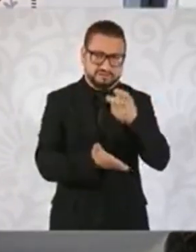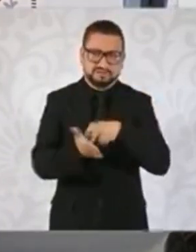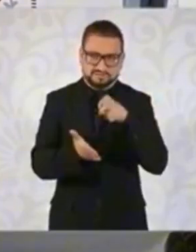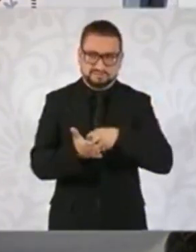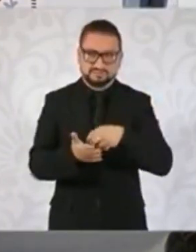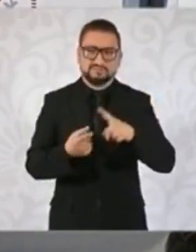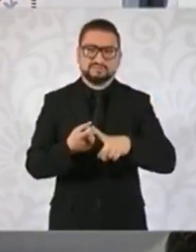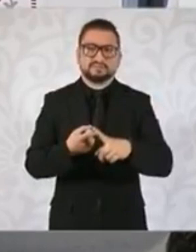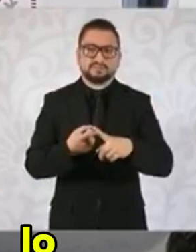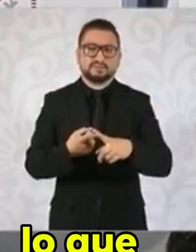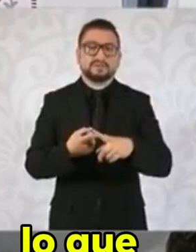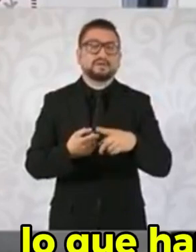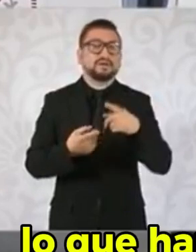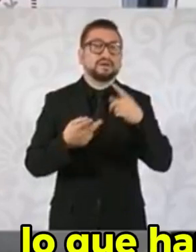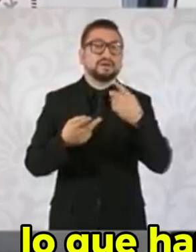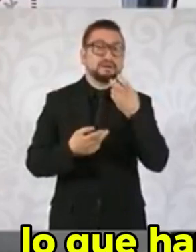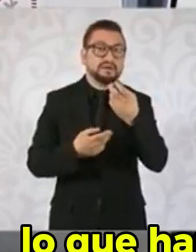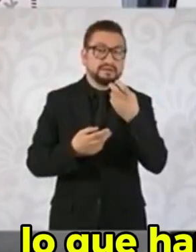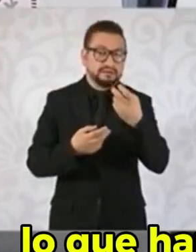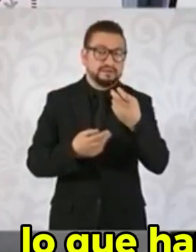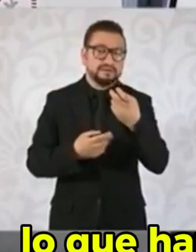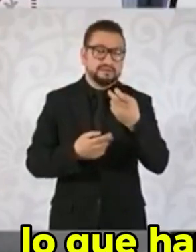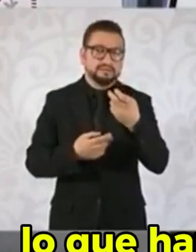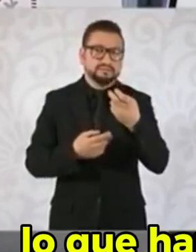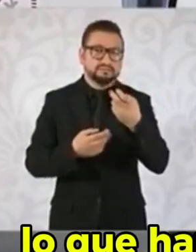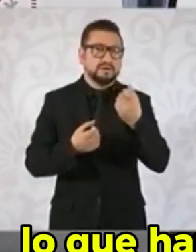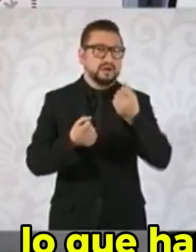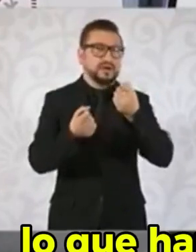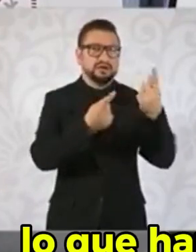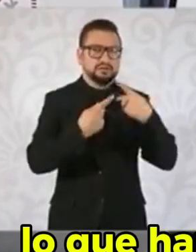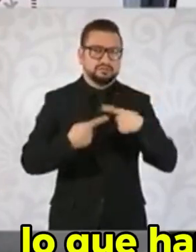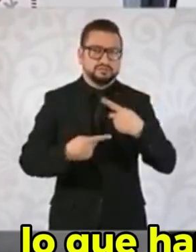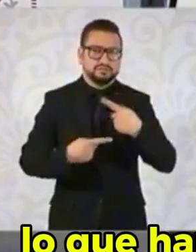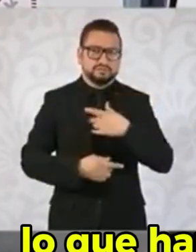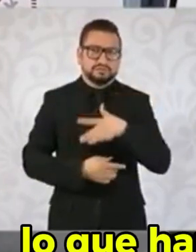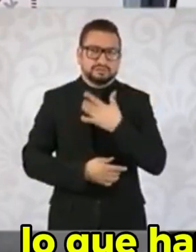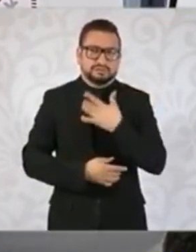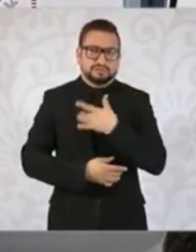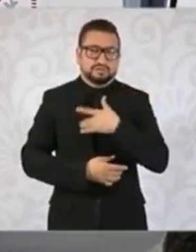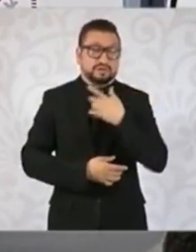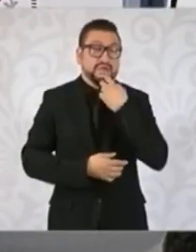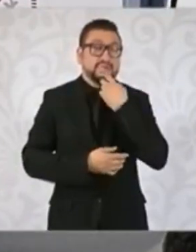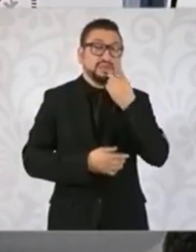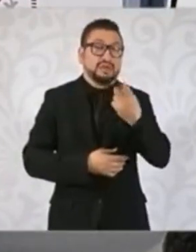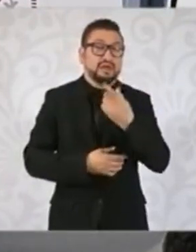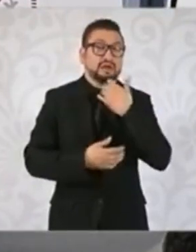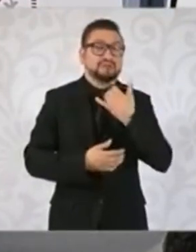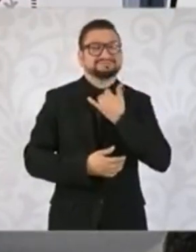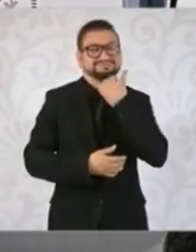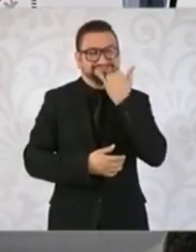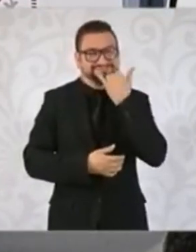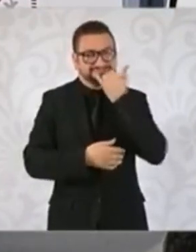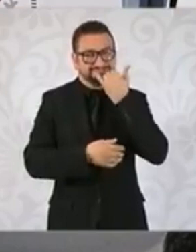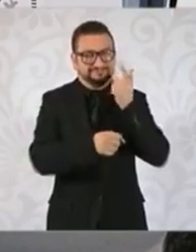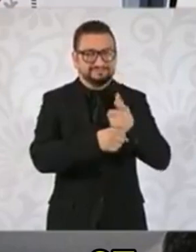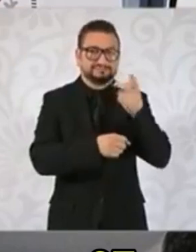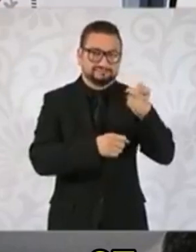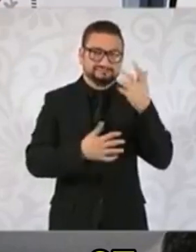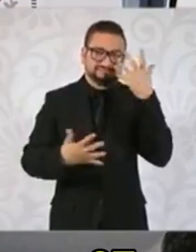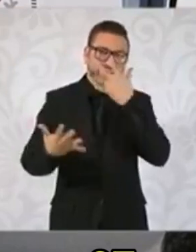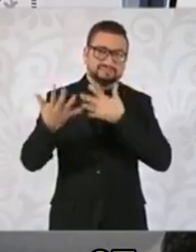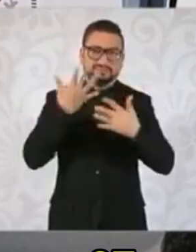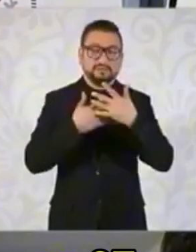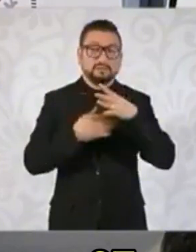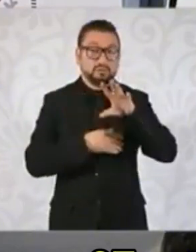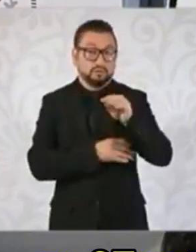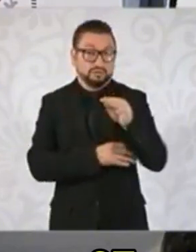se queda lo que han estado manifestando de manera incorrecta, que eso es lo que ahora confunde. En el